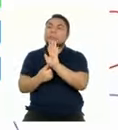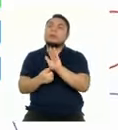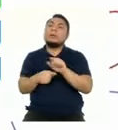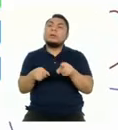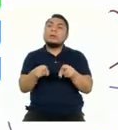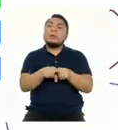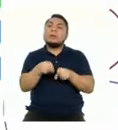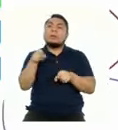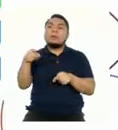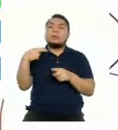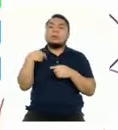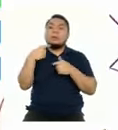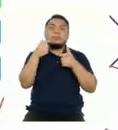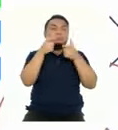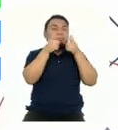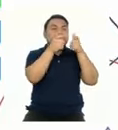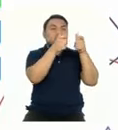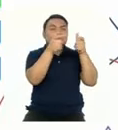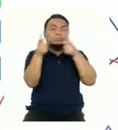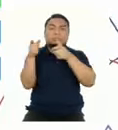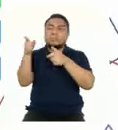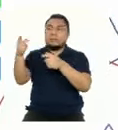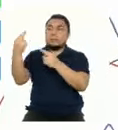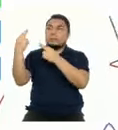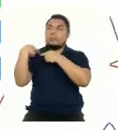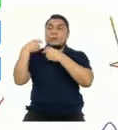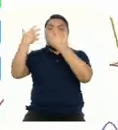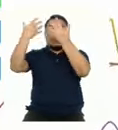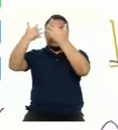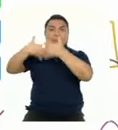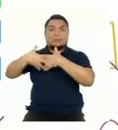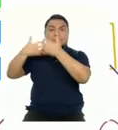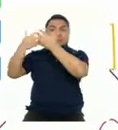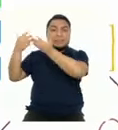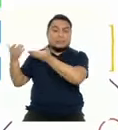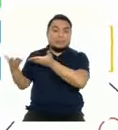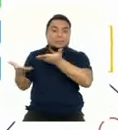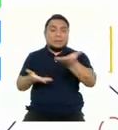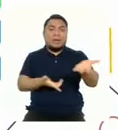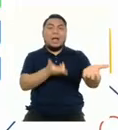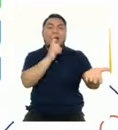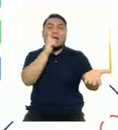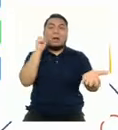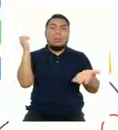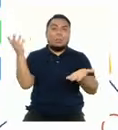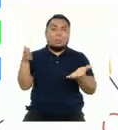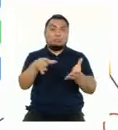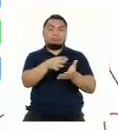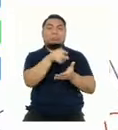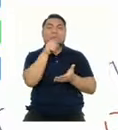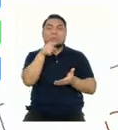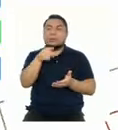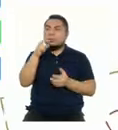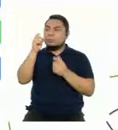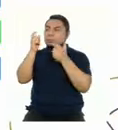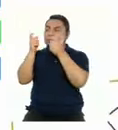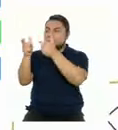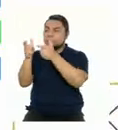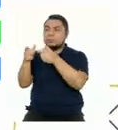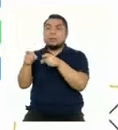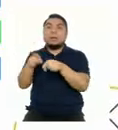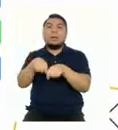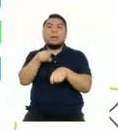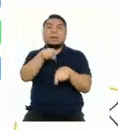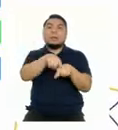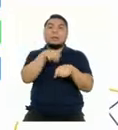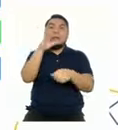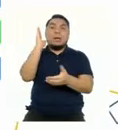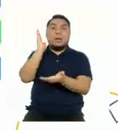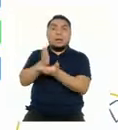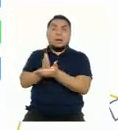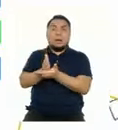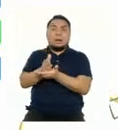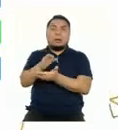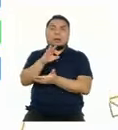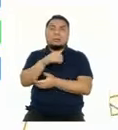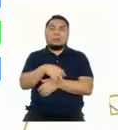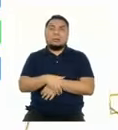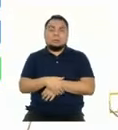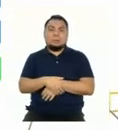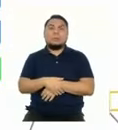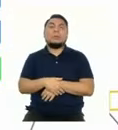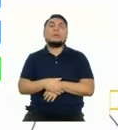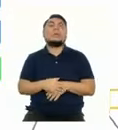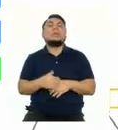También supervisan el cumplimiento de las obligaciones de las empresas prestadoras y sancionan si es que se incumplen.